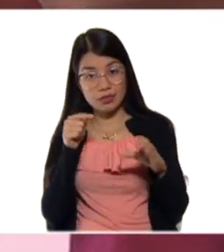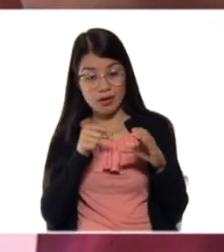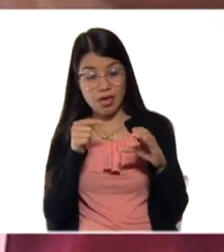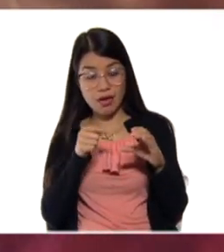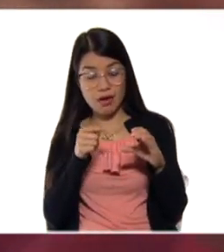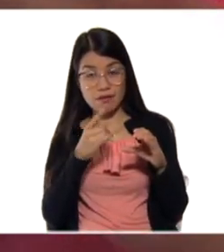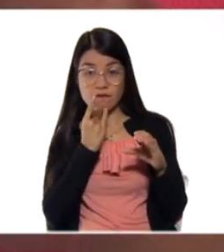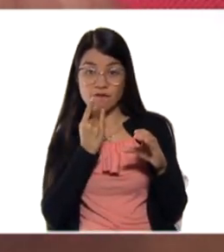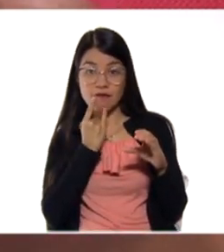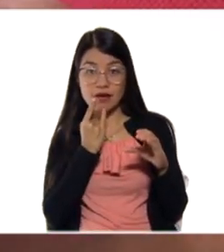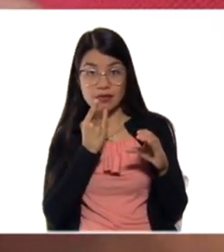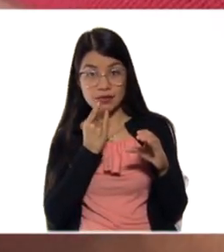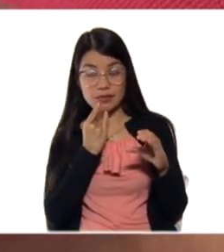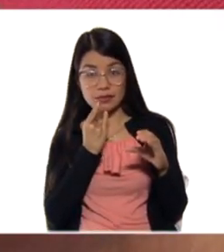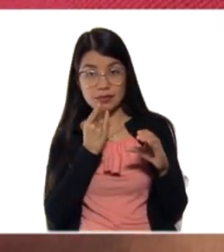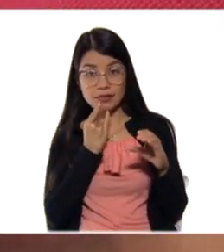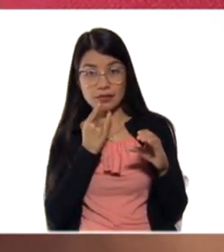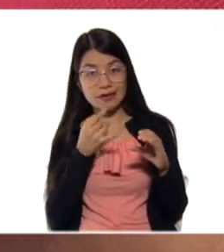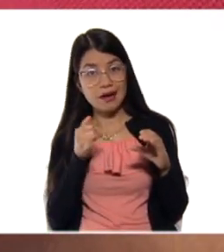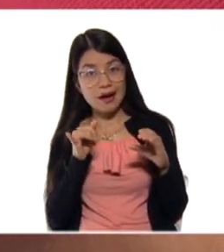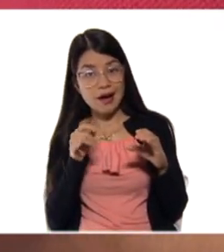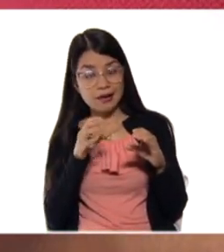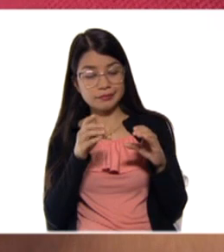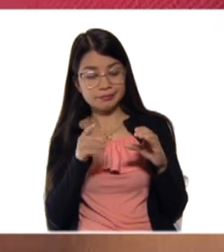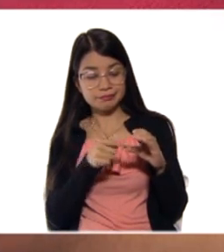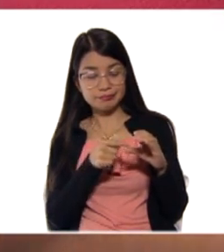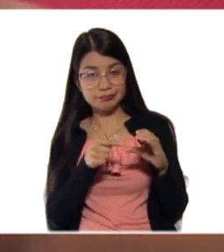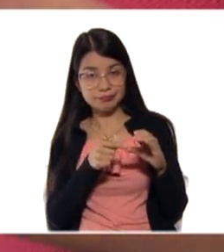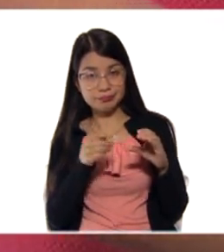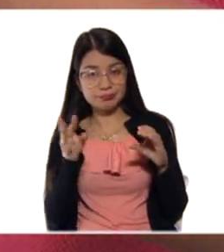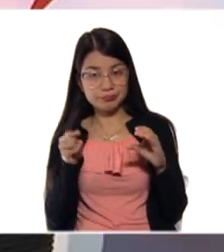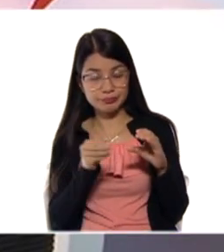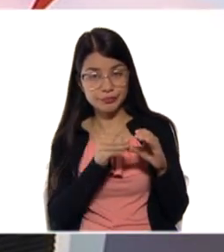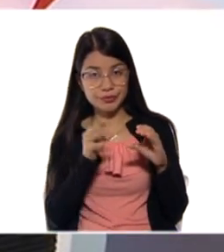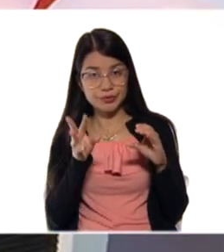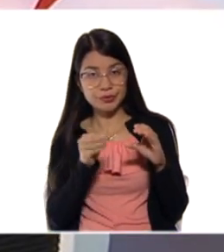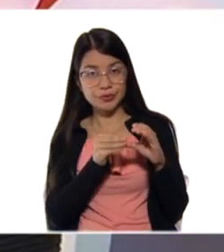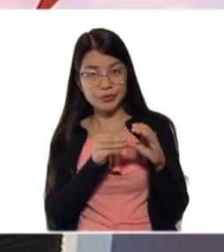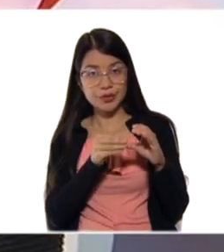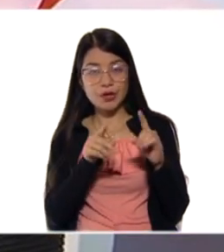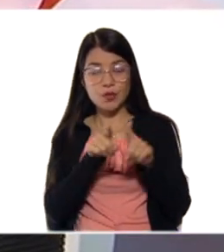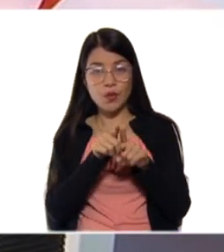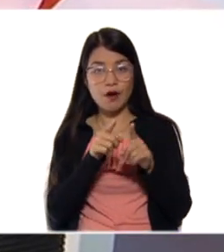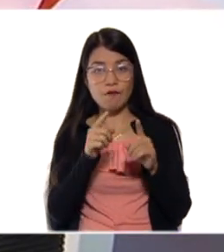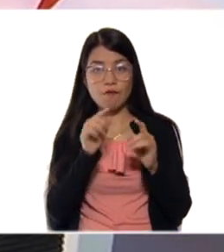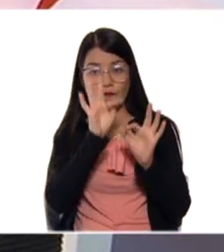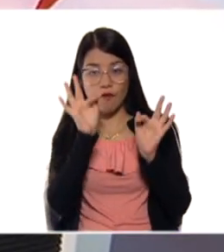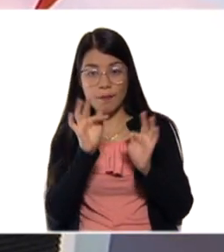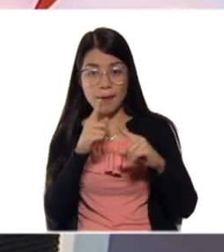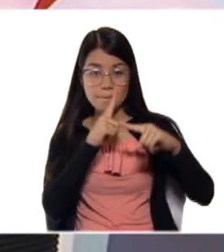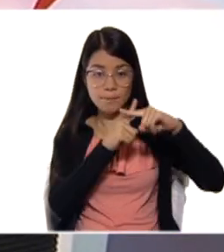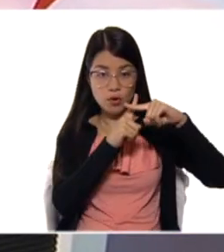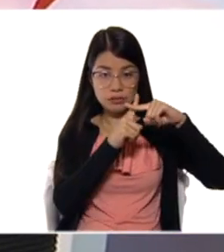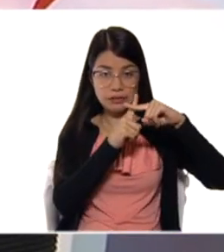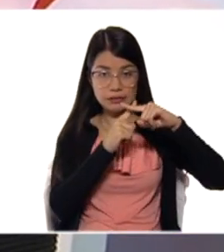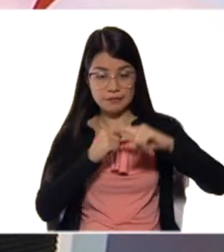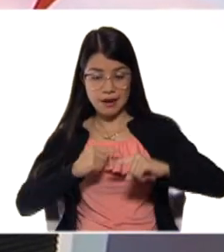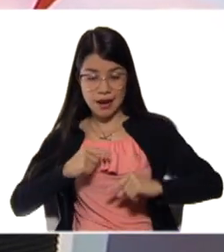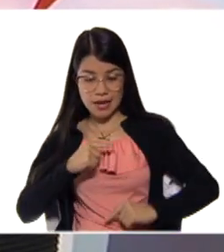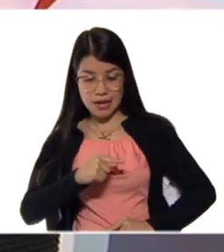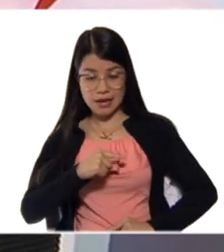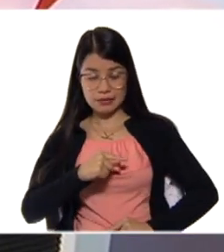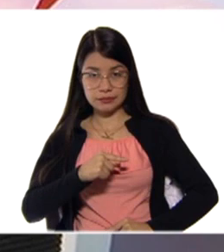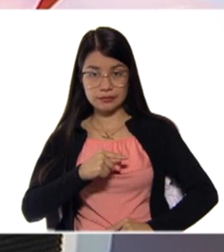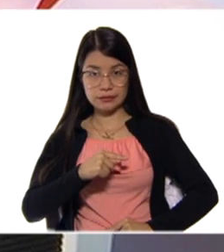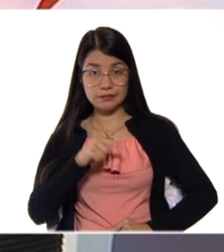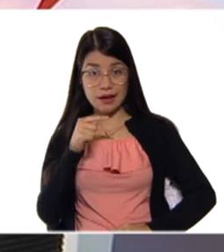conectores, ¿ok? Una parte positiva y una parte negativa. Las baterías han ido evolucionando. Esta es una batería